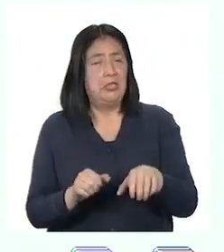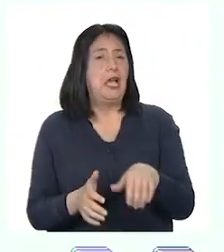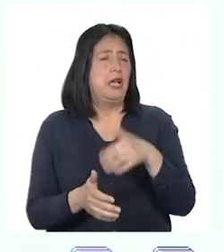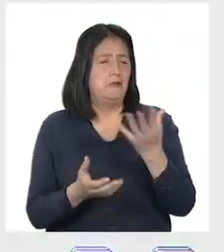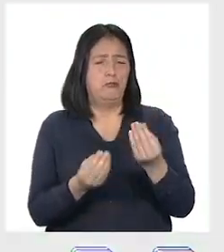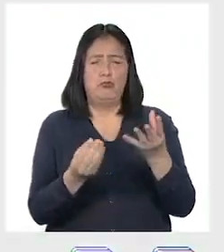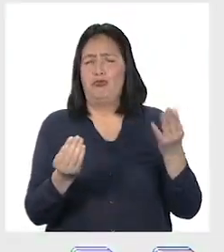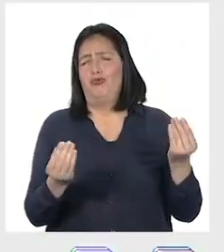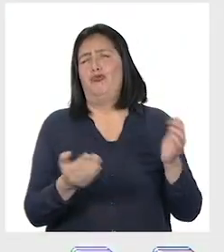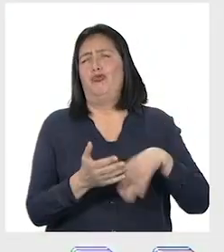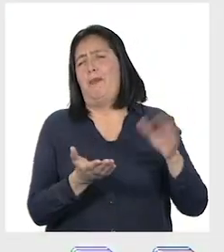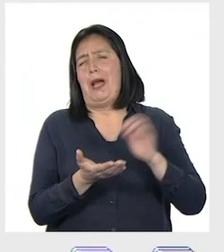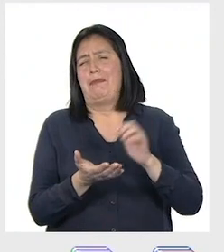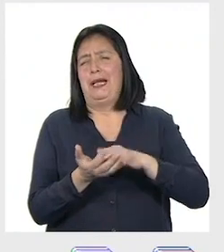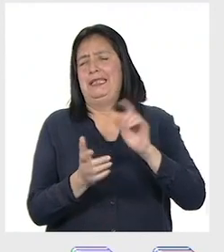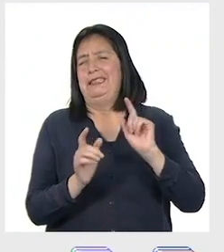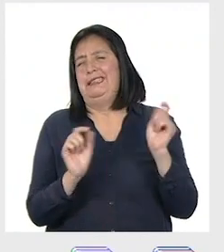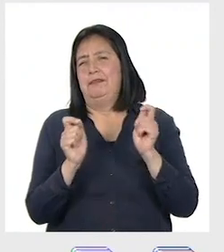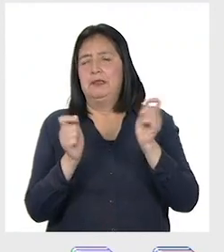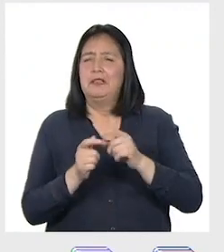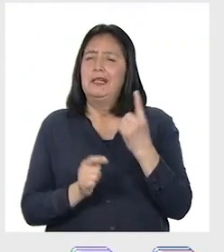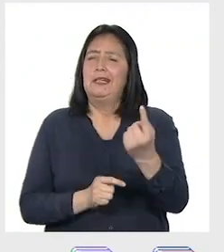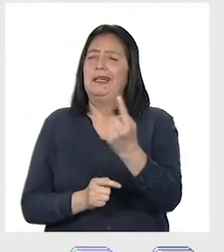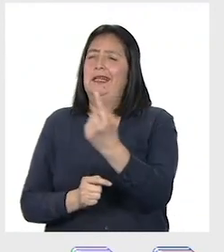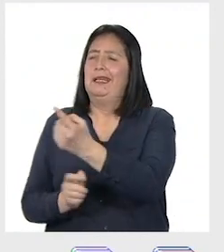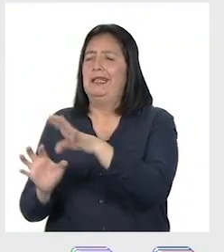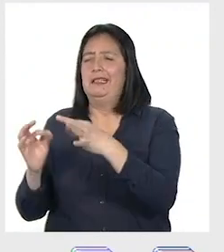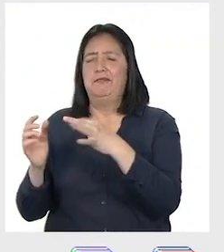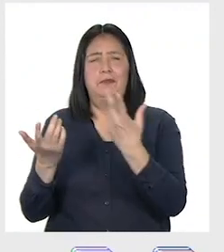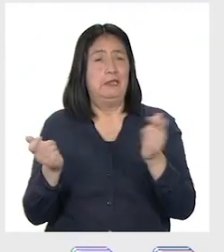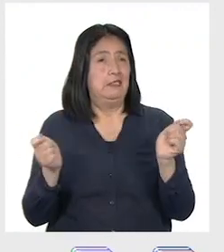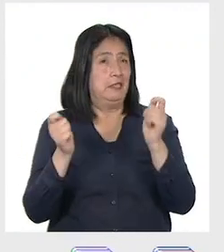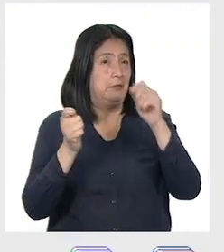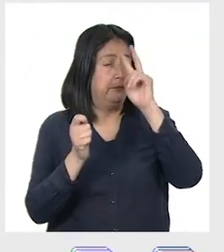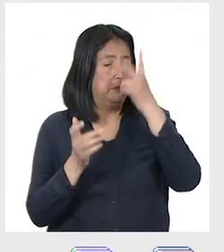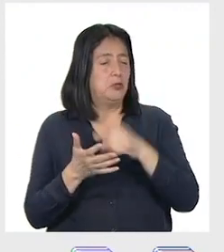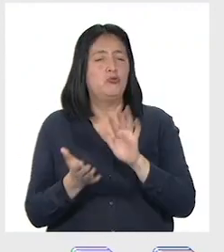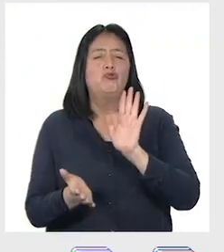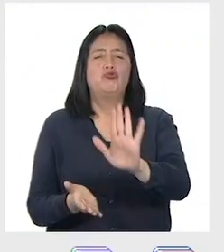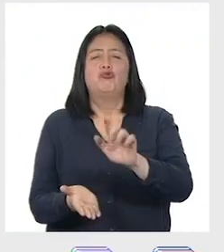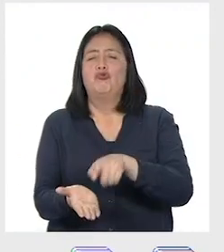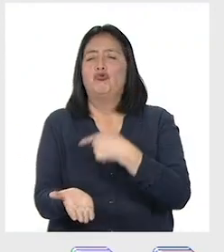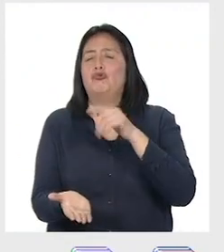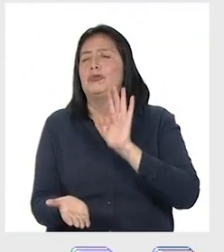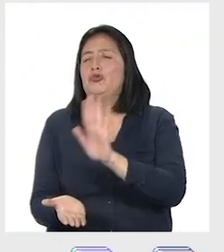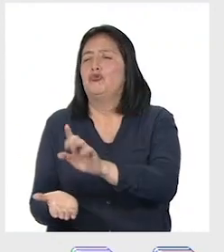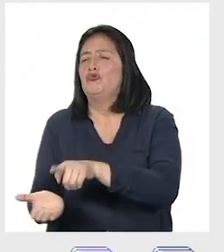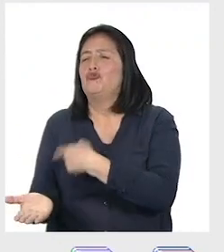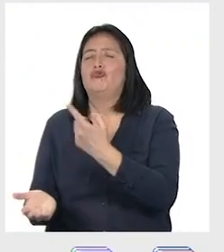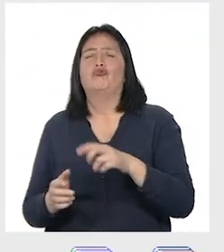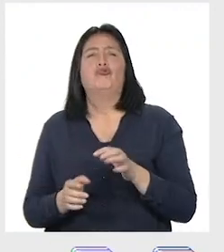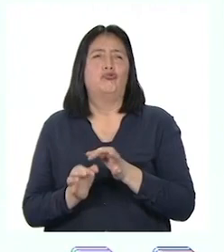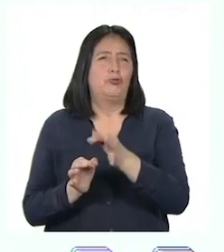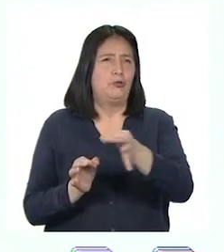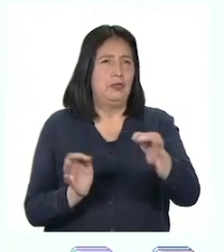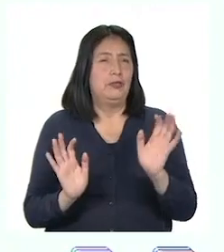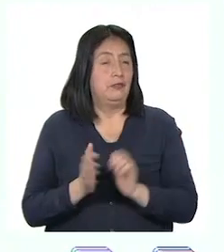muchos más. Cada familia celebrará las fiestas patrias según las costumbres y tradiciones de su región.